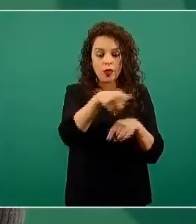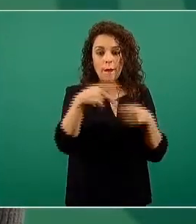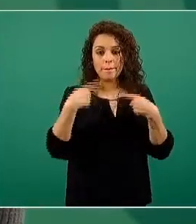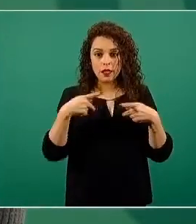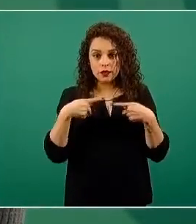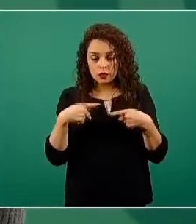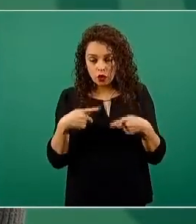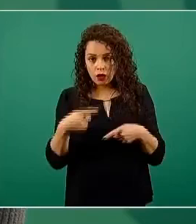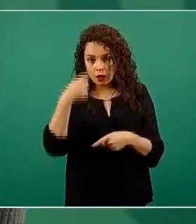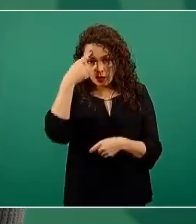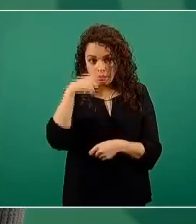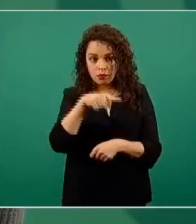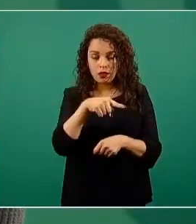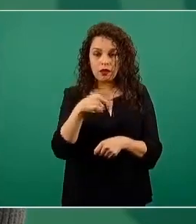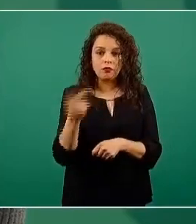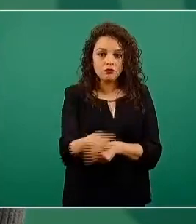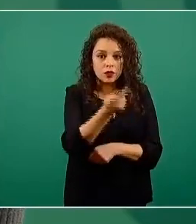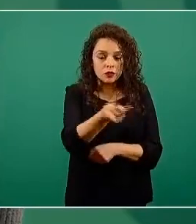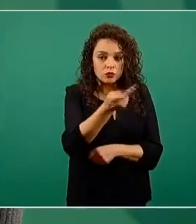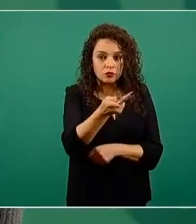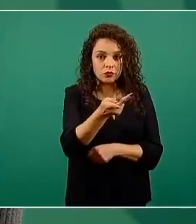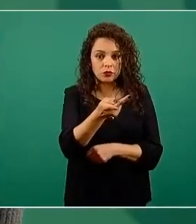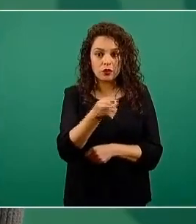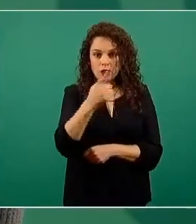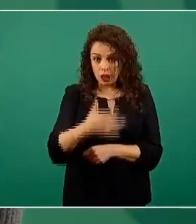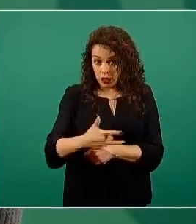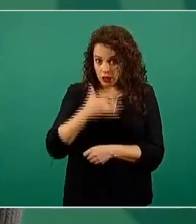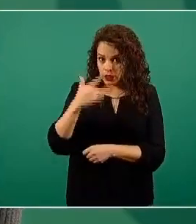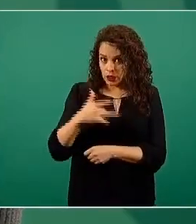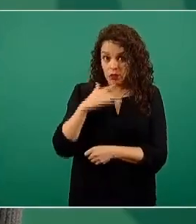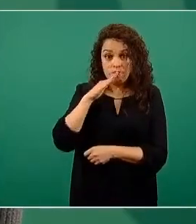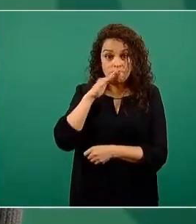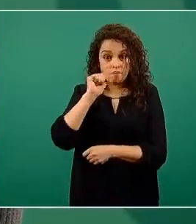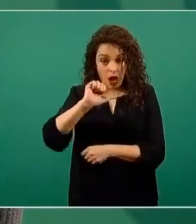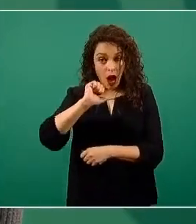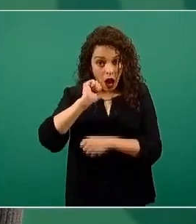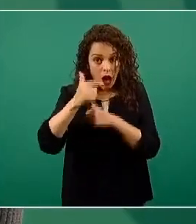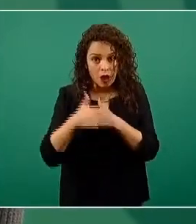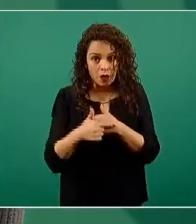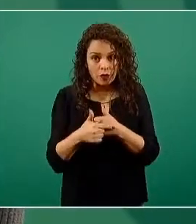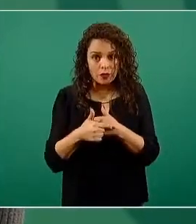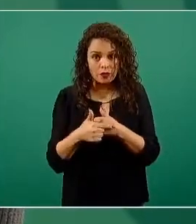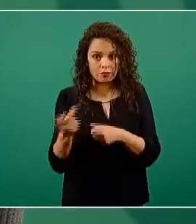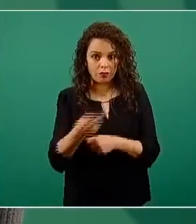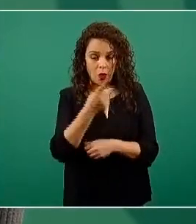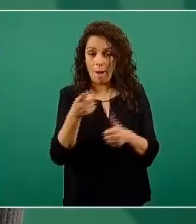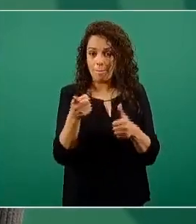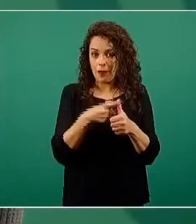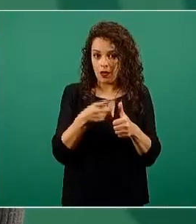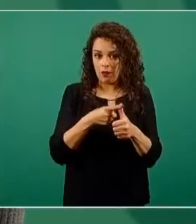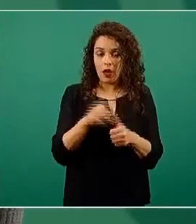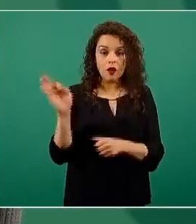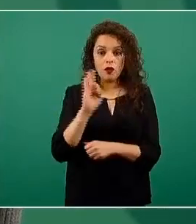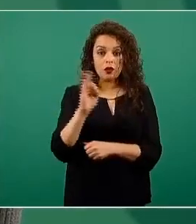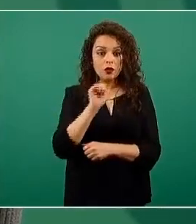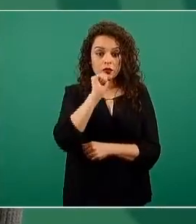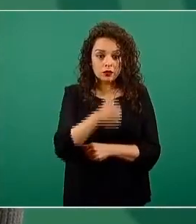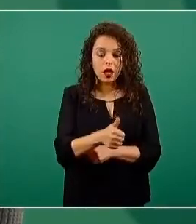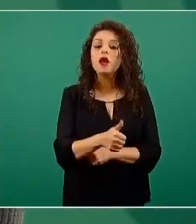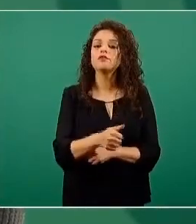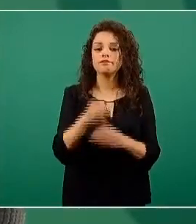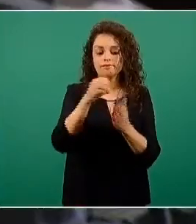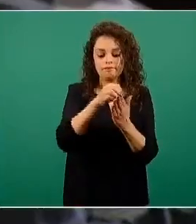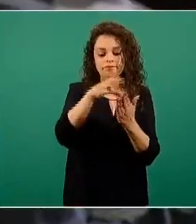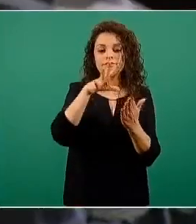lógicamente siempre la primera pregunta es si están evidenciando o presentando signos y síntomas, si no lo están haciendo son registrados